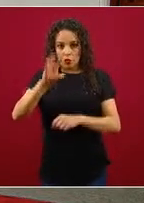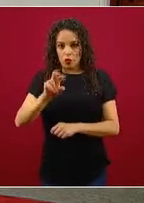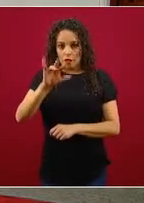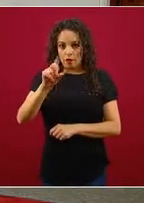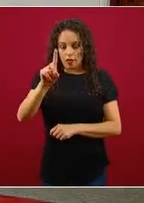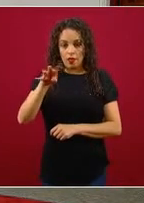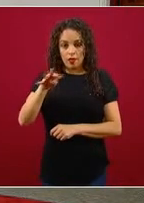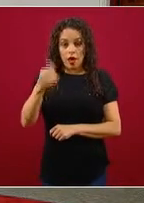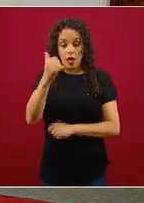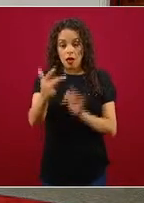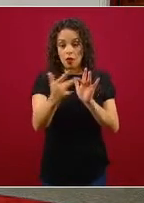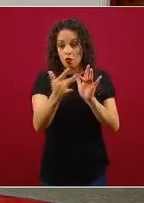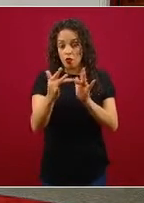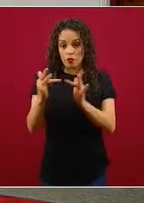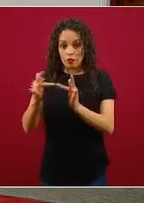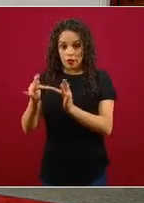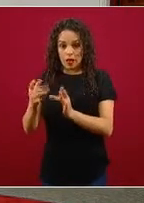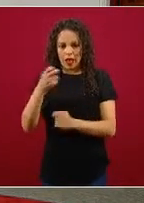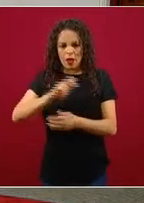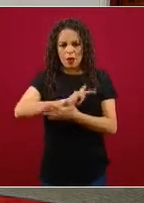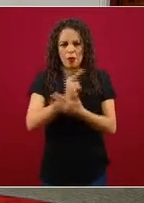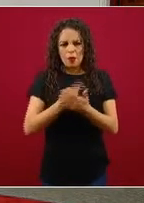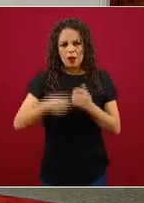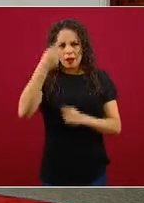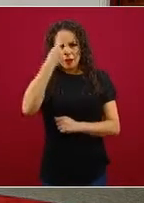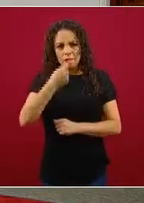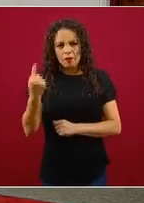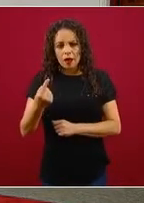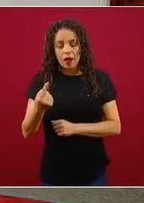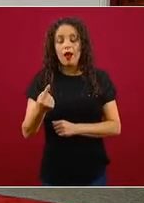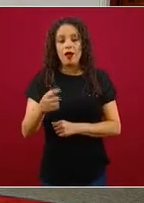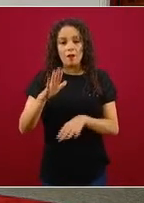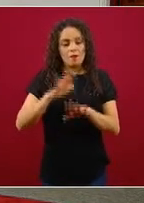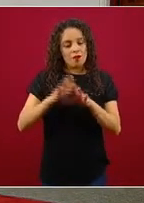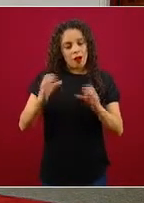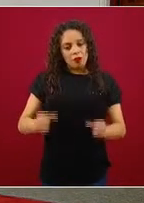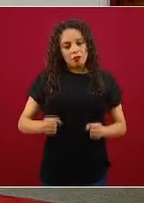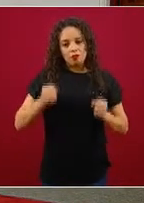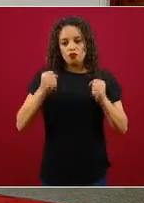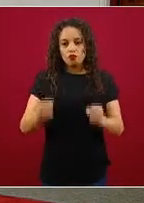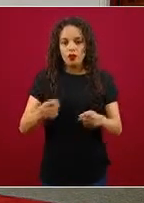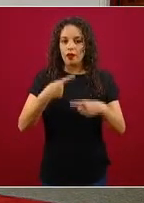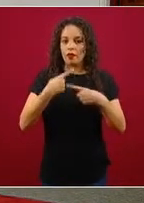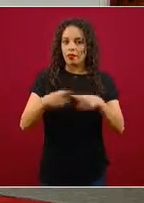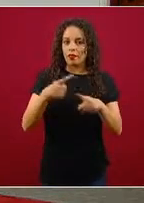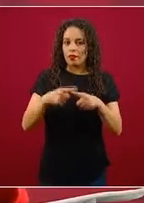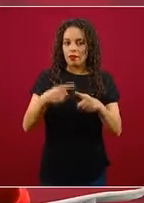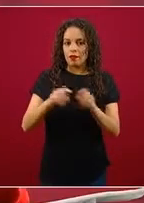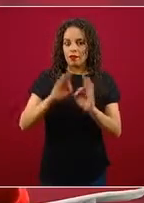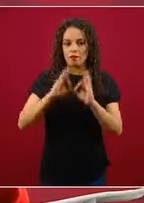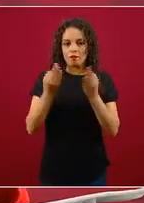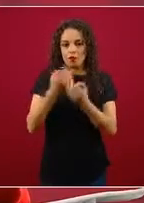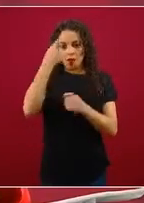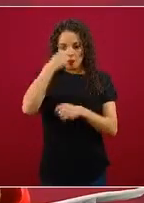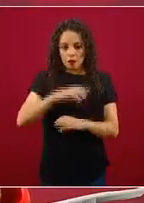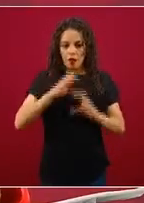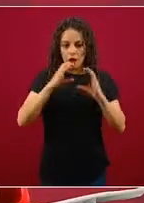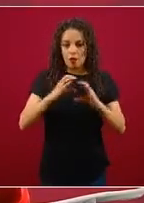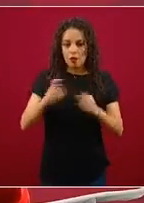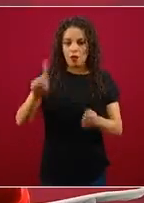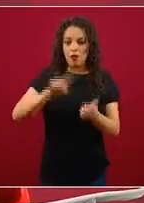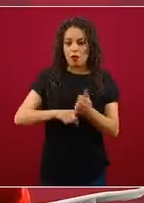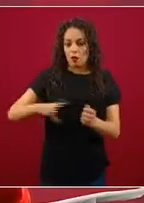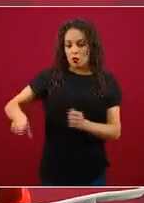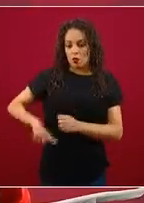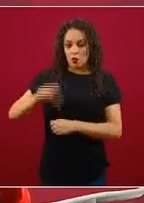este es un programa que intensifica algunas de las acciones que ya el gobierno de la ciudad ha venido desarrollando desde el